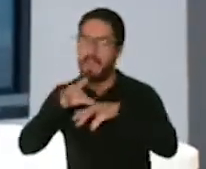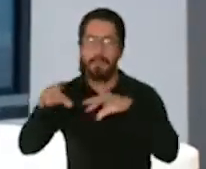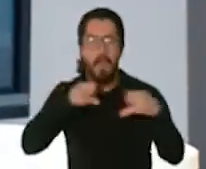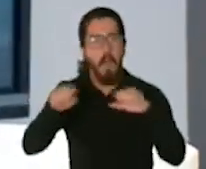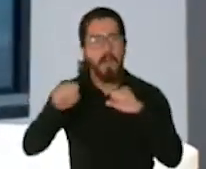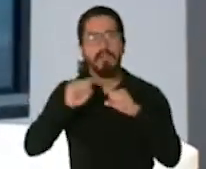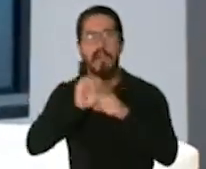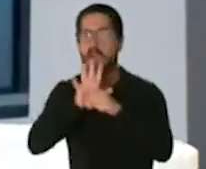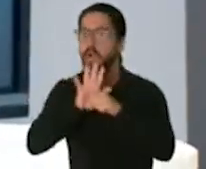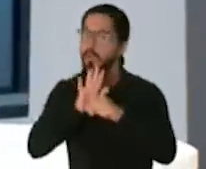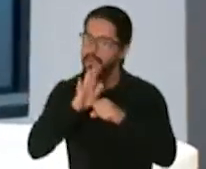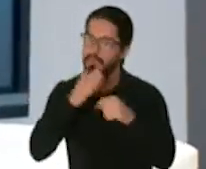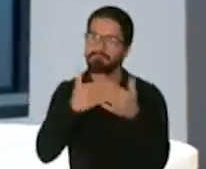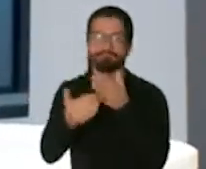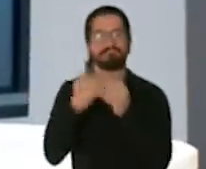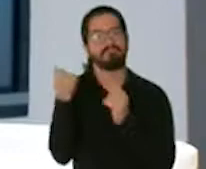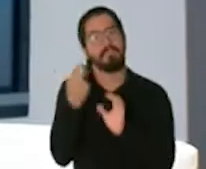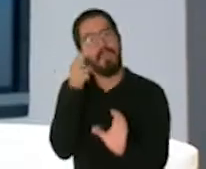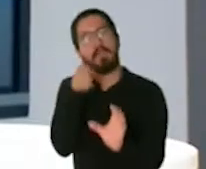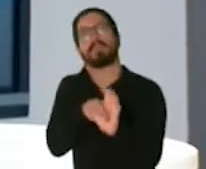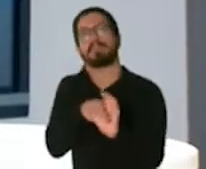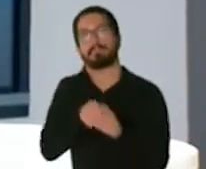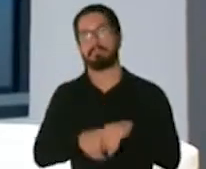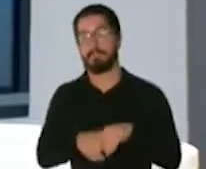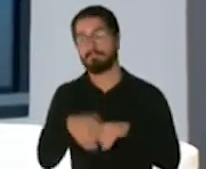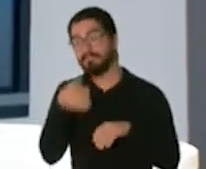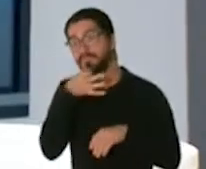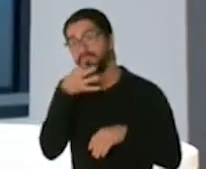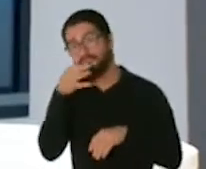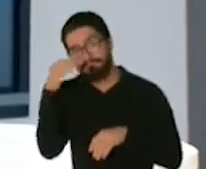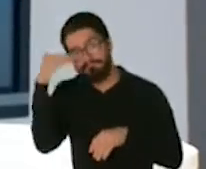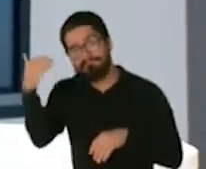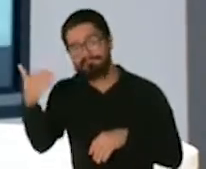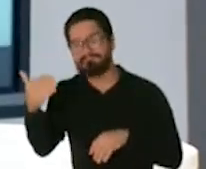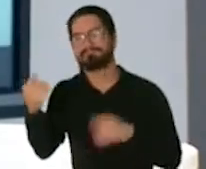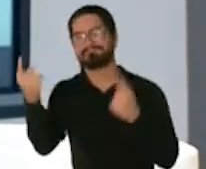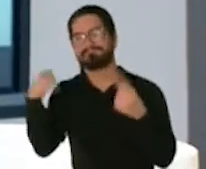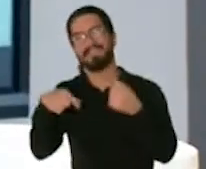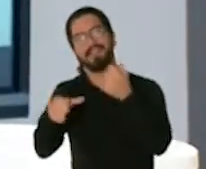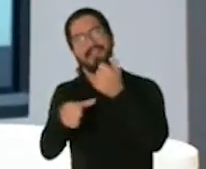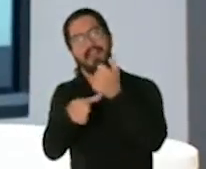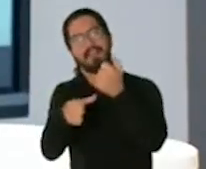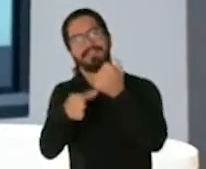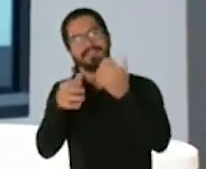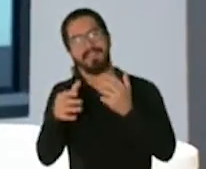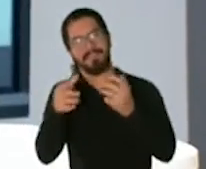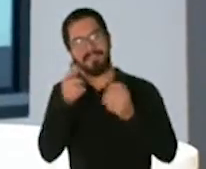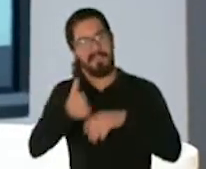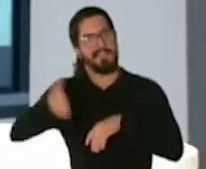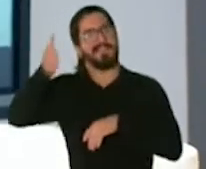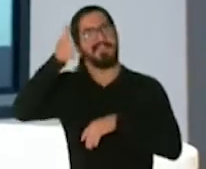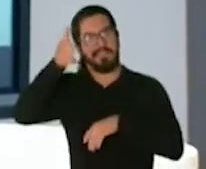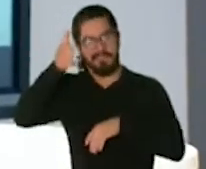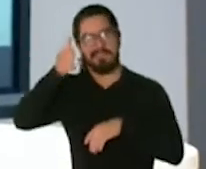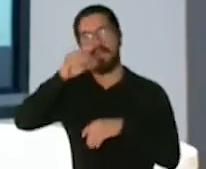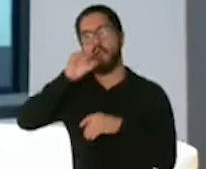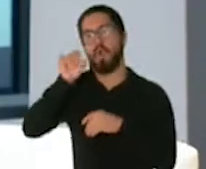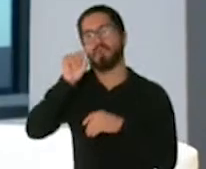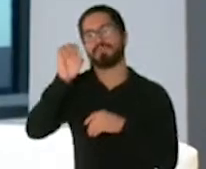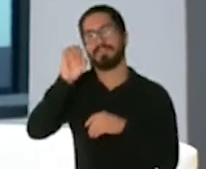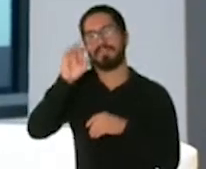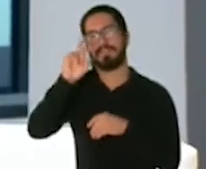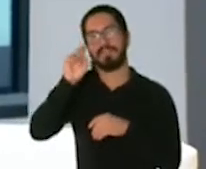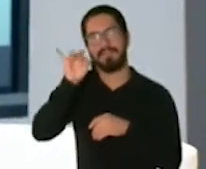excepción. Se une a este programa especial más adelante la ayudante general de la Guardia Nacional, José Reyes, general